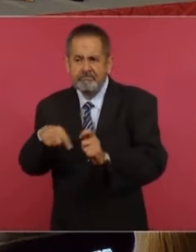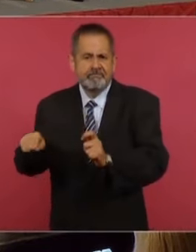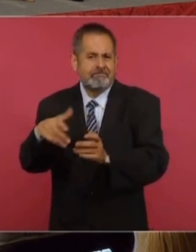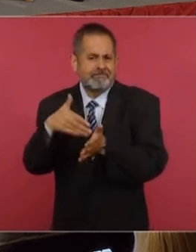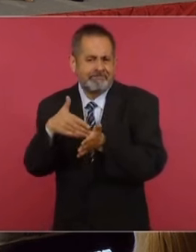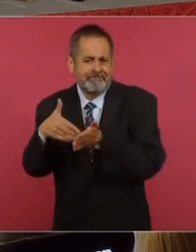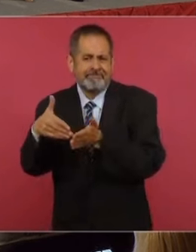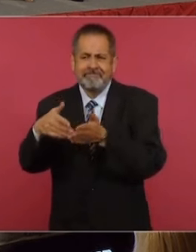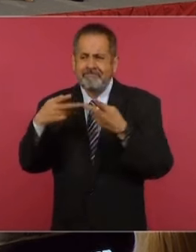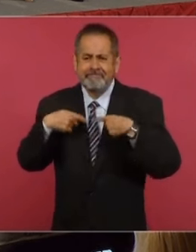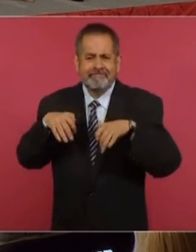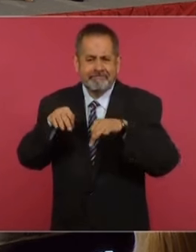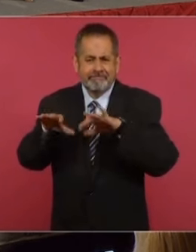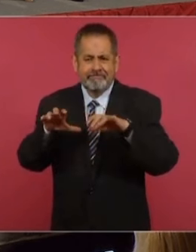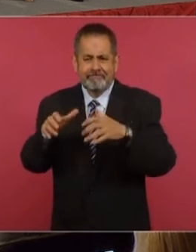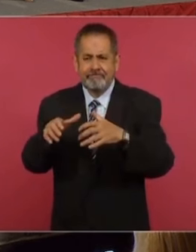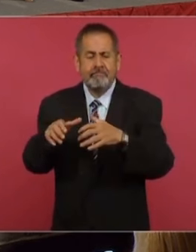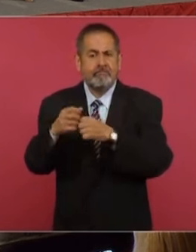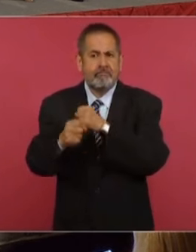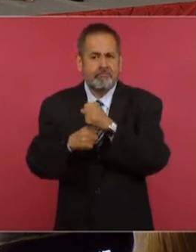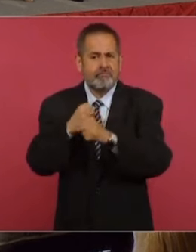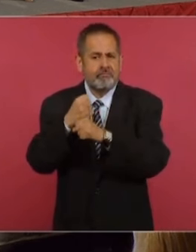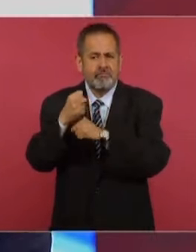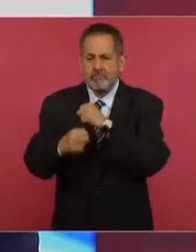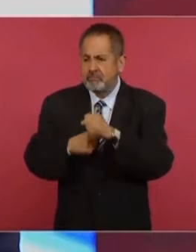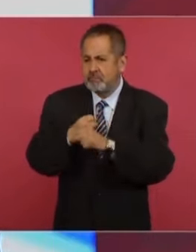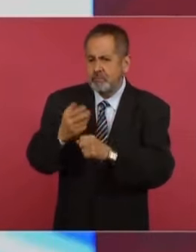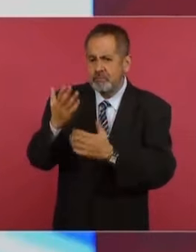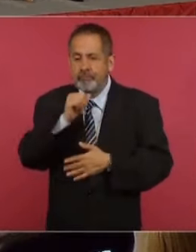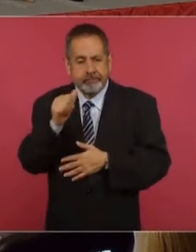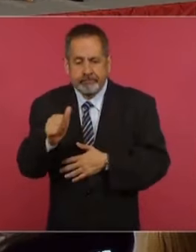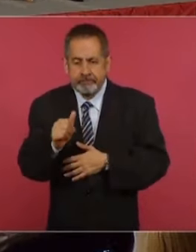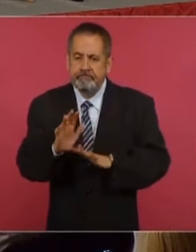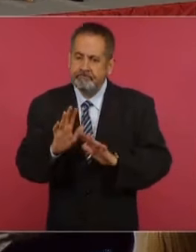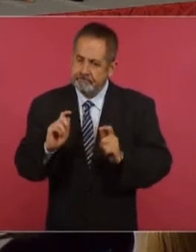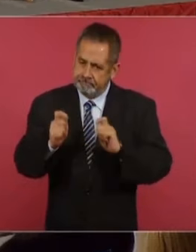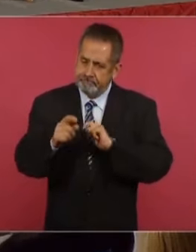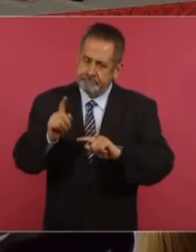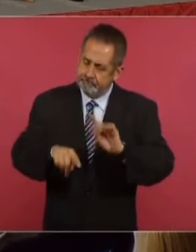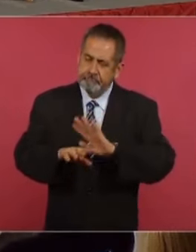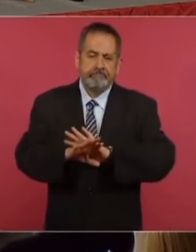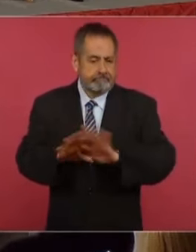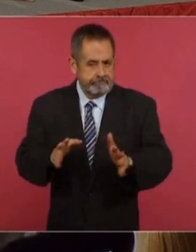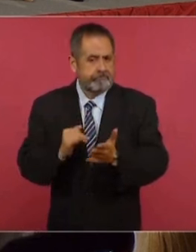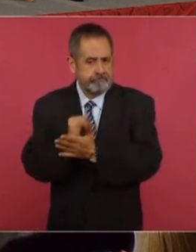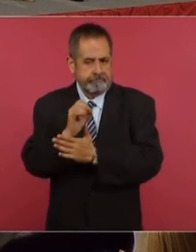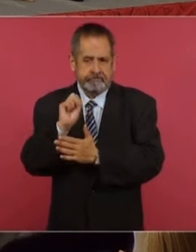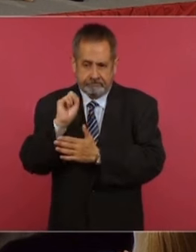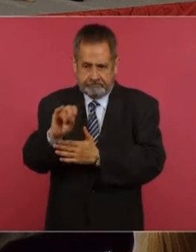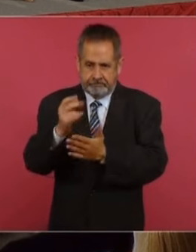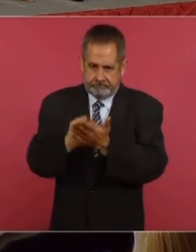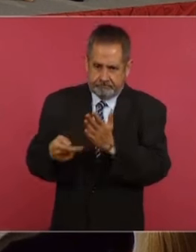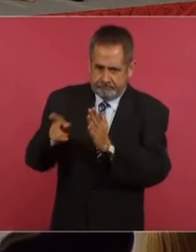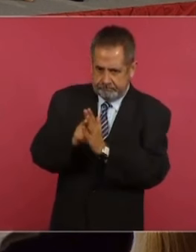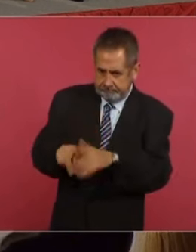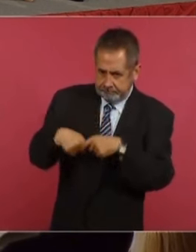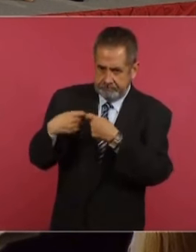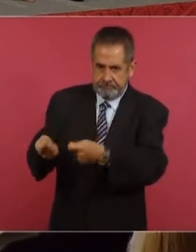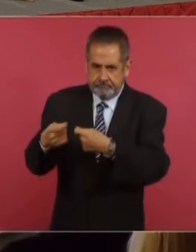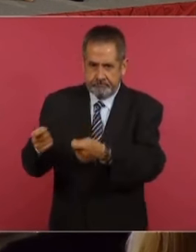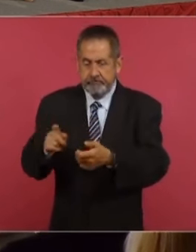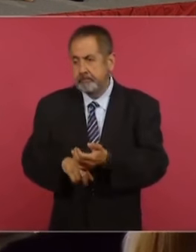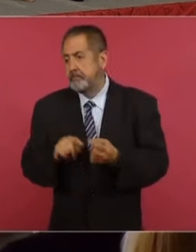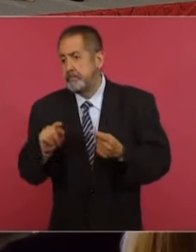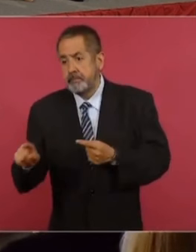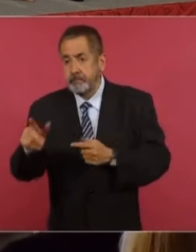trabajadoras y trabajadores que durante años no tuvieron certeza laboral. Y además completar las plantillas ahí en donde haga